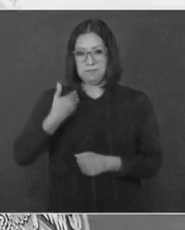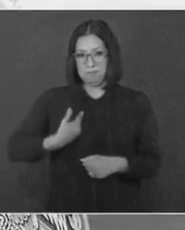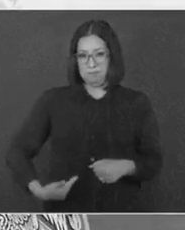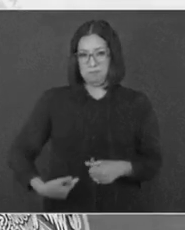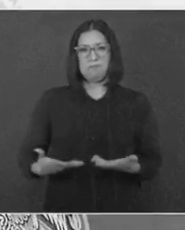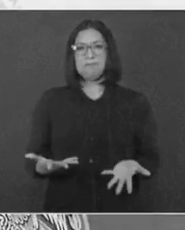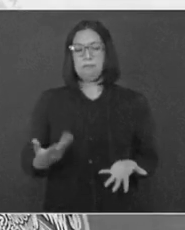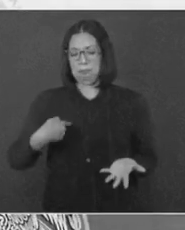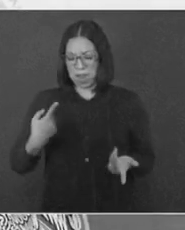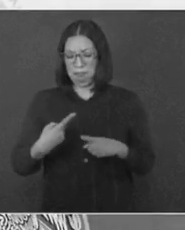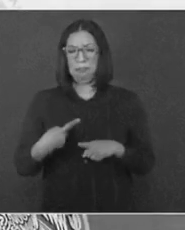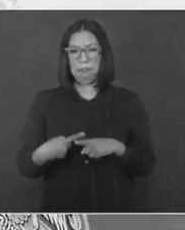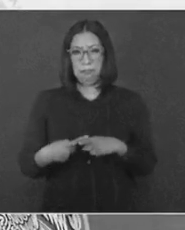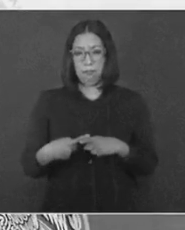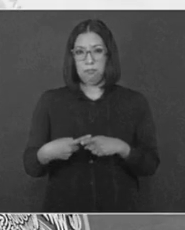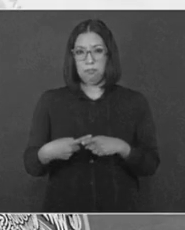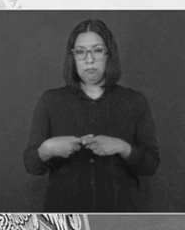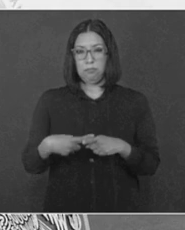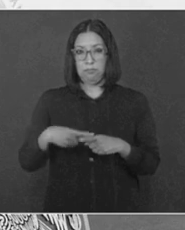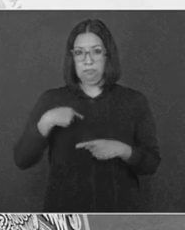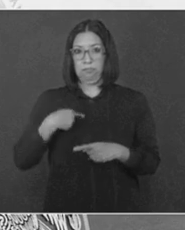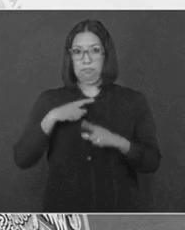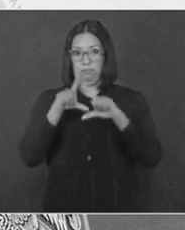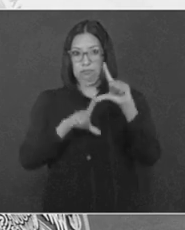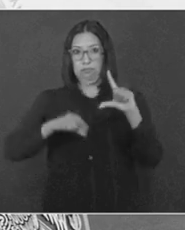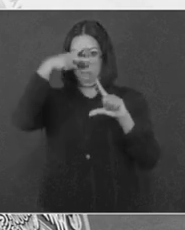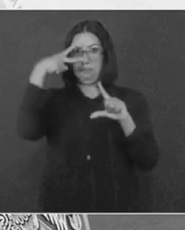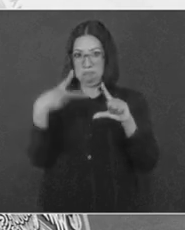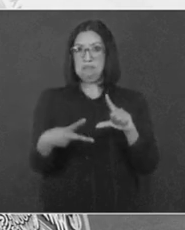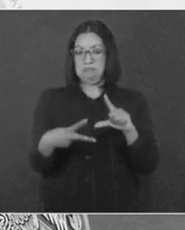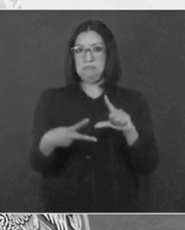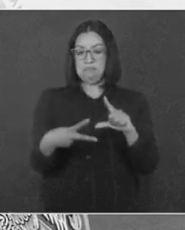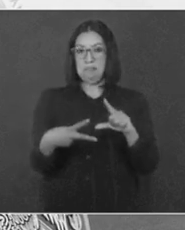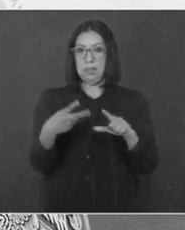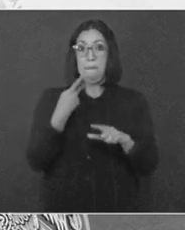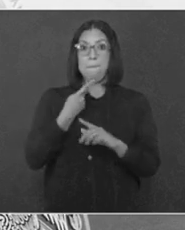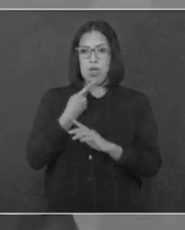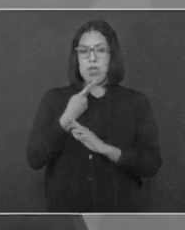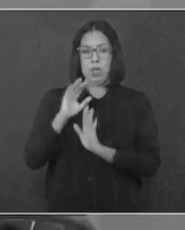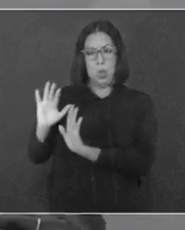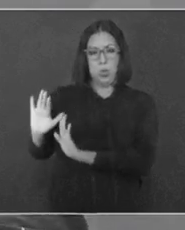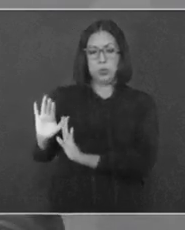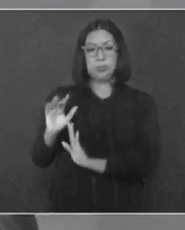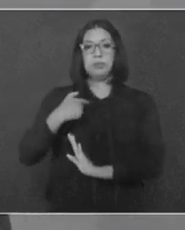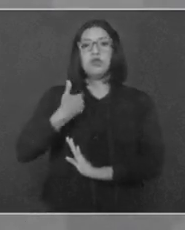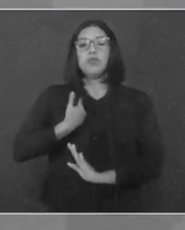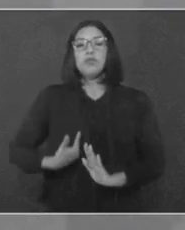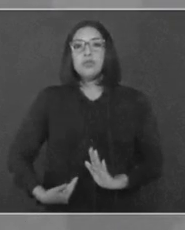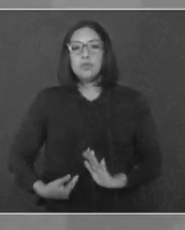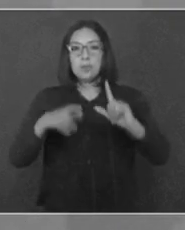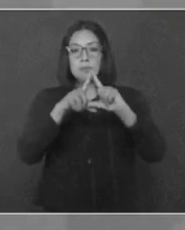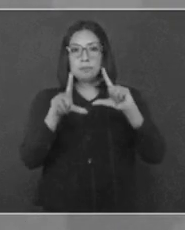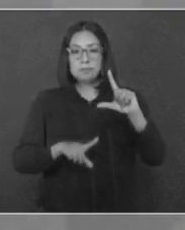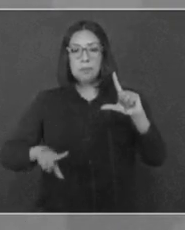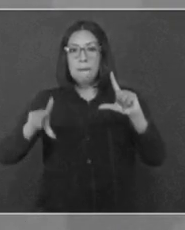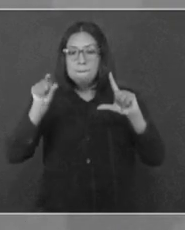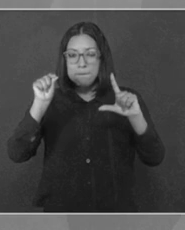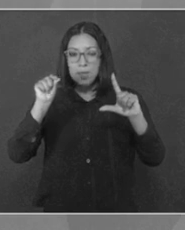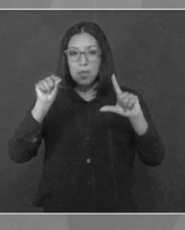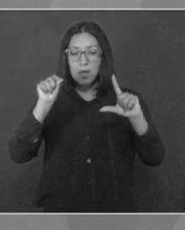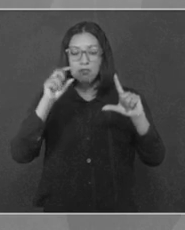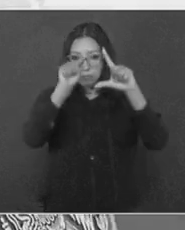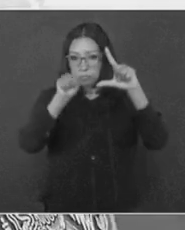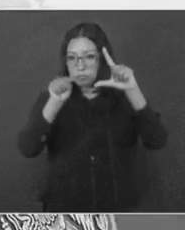mexicano, no político, porque eso no conoce mucho. No, es el mexicano que más conoce el país,